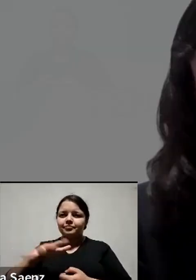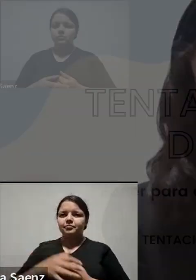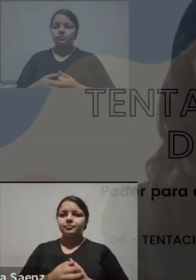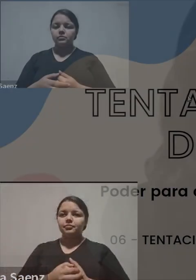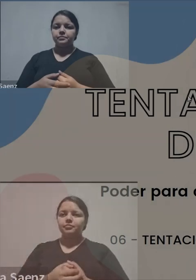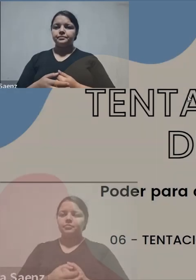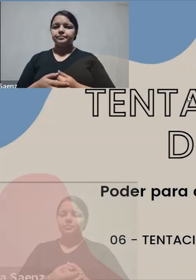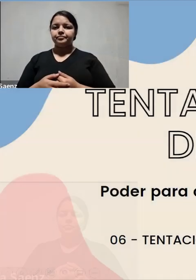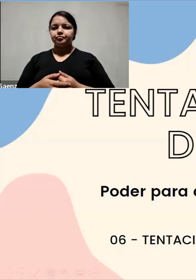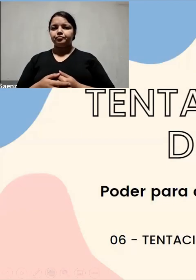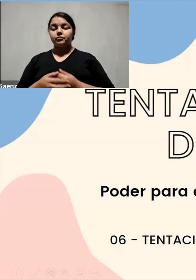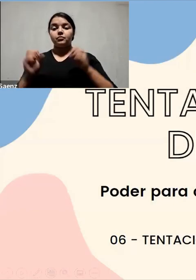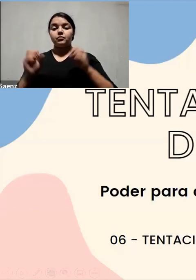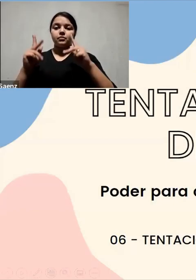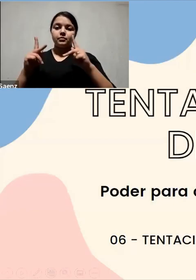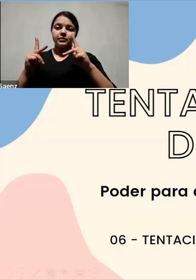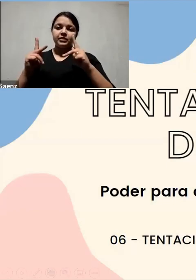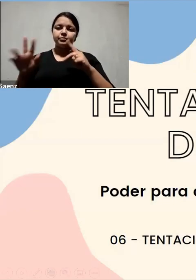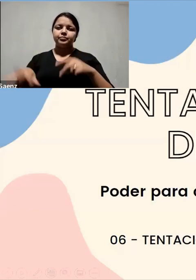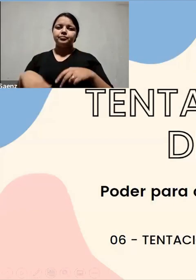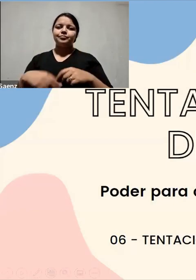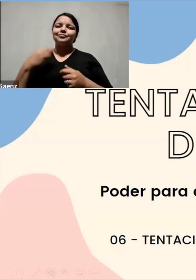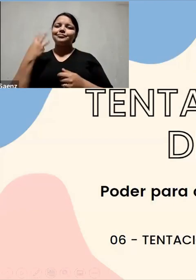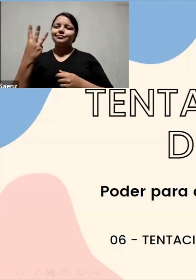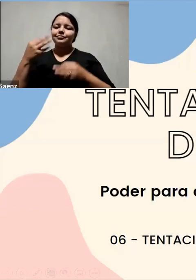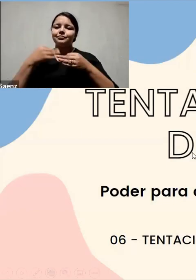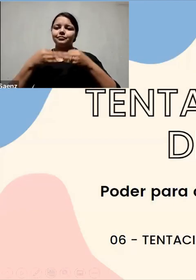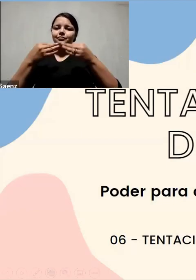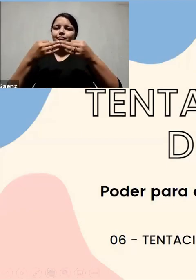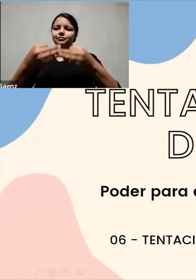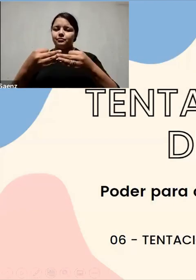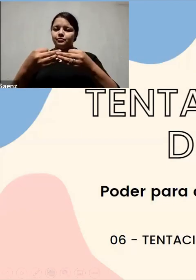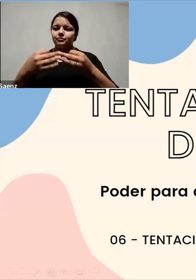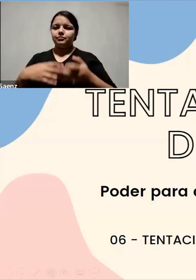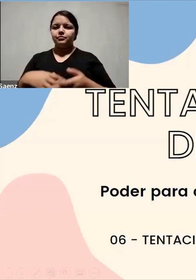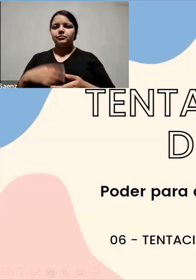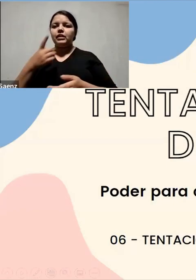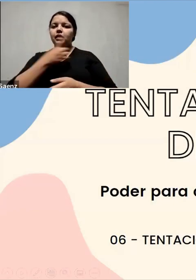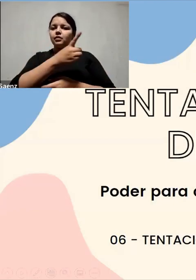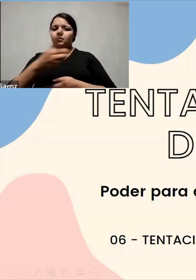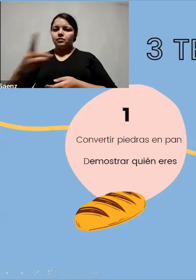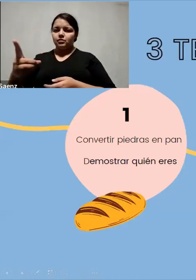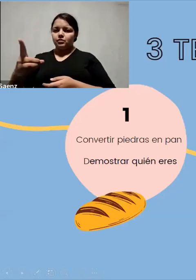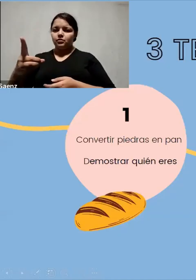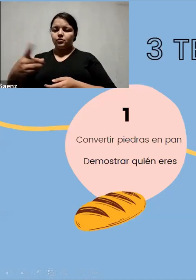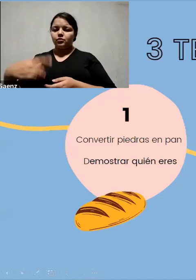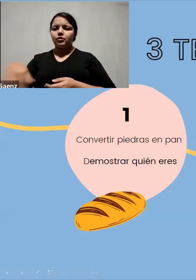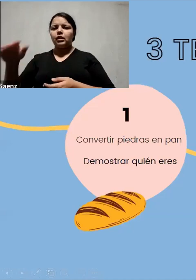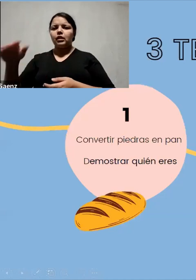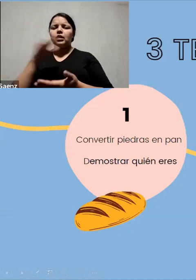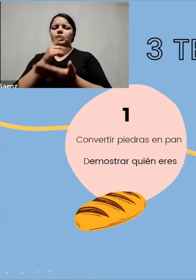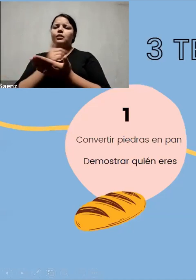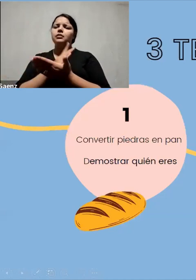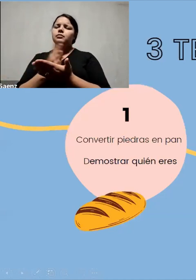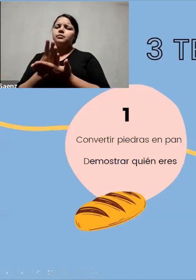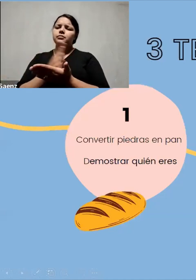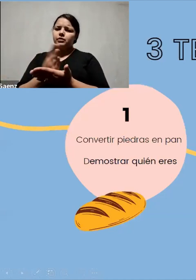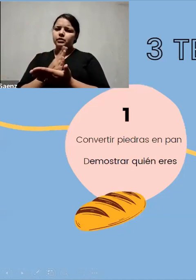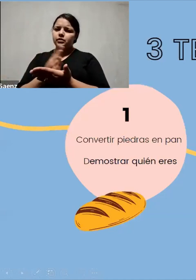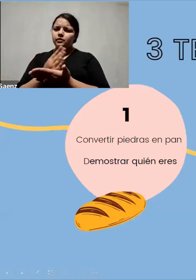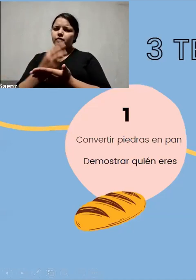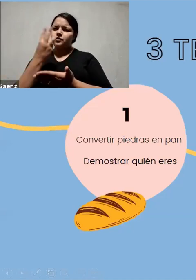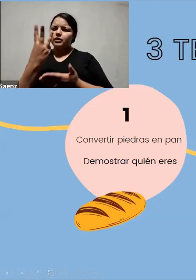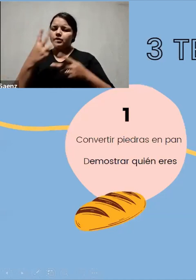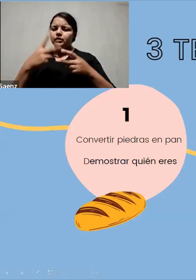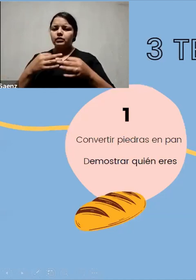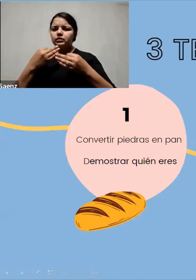compartir pantalla. Reflexionamos la cita de Lucas 4, del 1 al 13 y nos presenta tres tentaciones. Aquí se